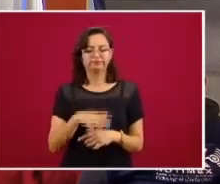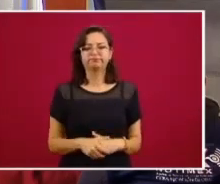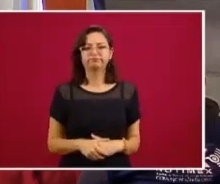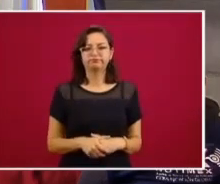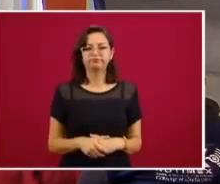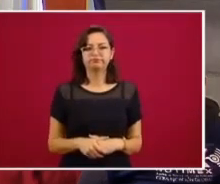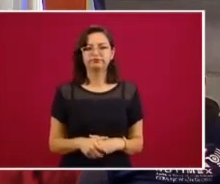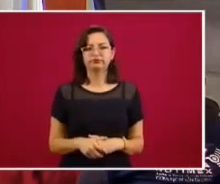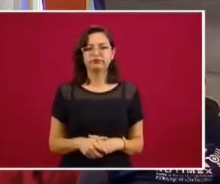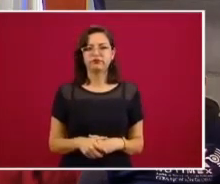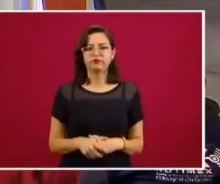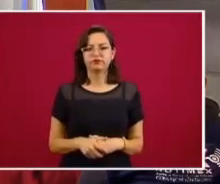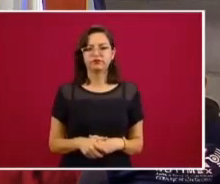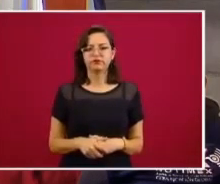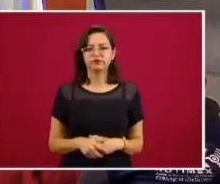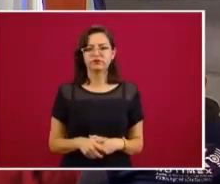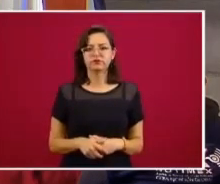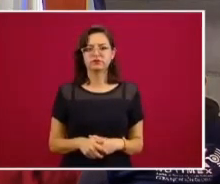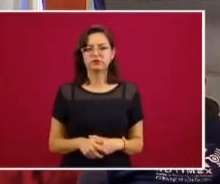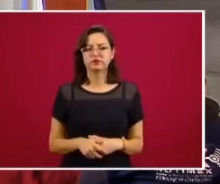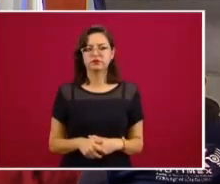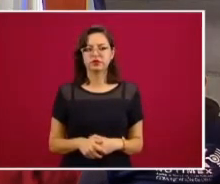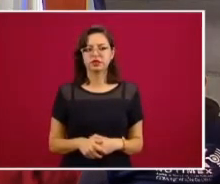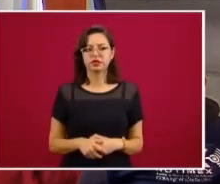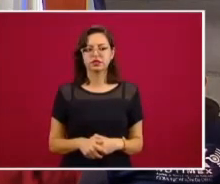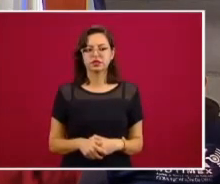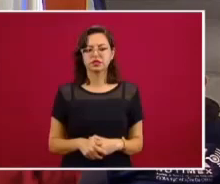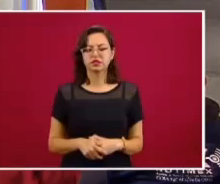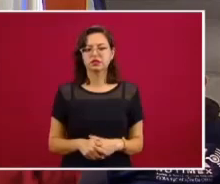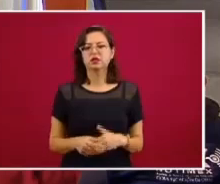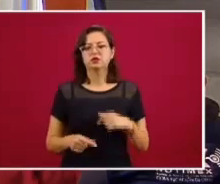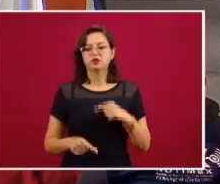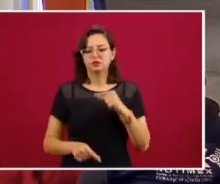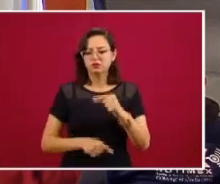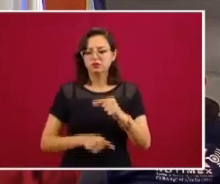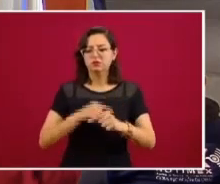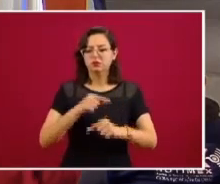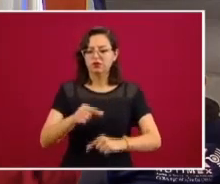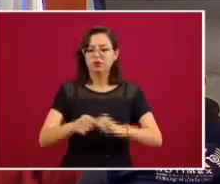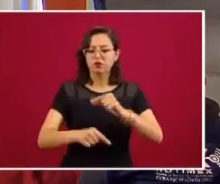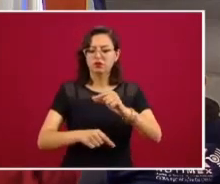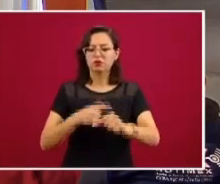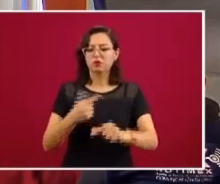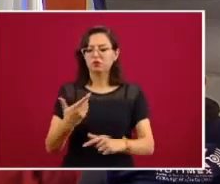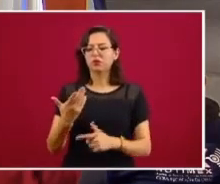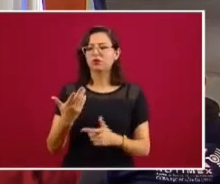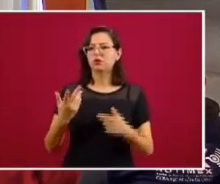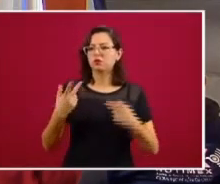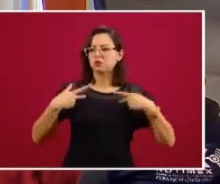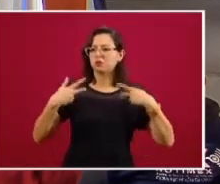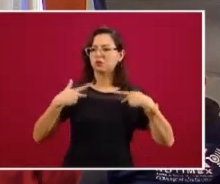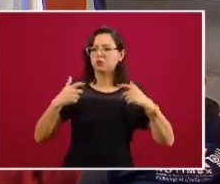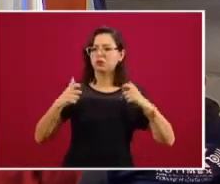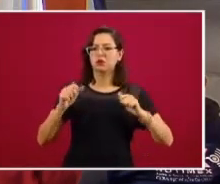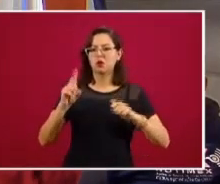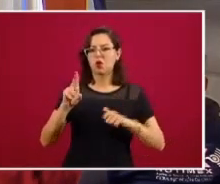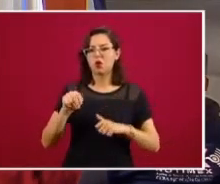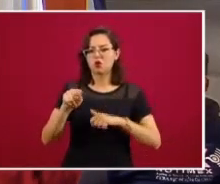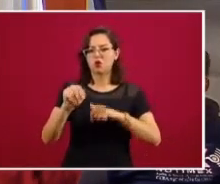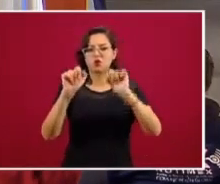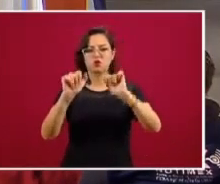lo que nos encontramos, presidente, es que fue creciendo el entusiasmo por la propuesta. Fuimos